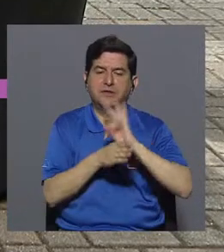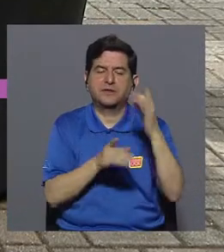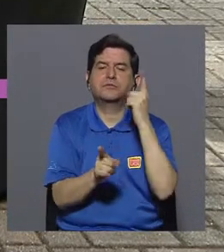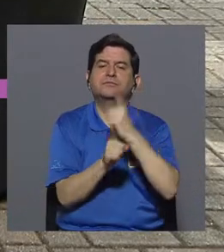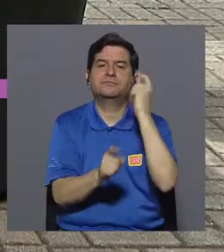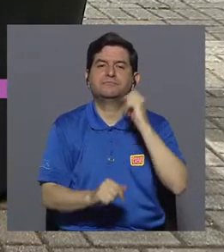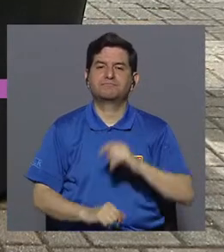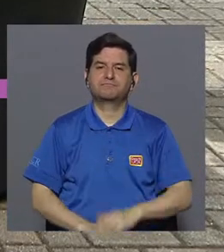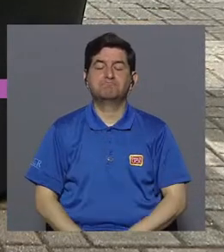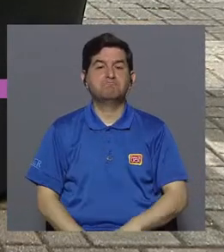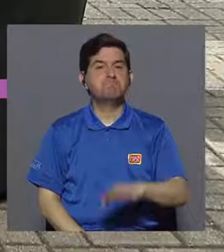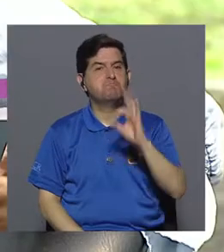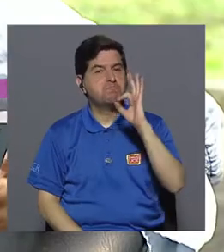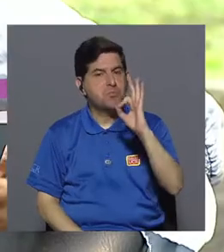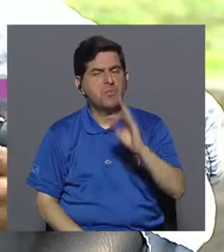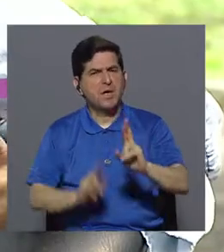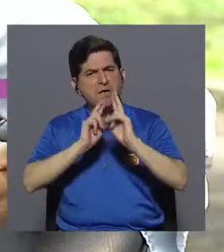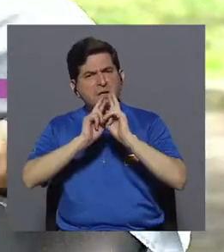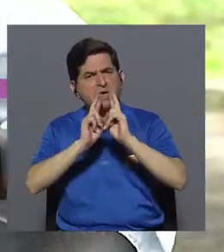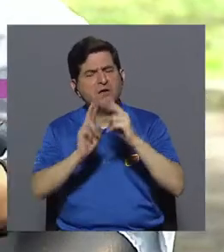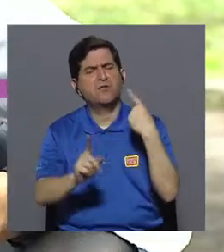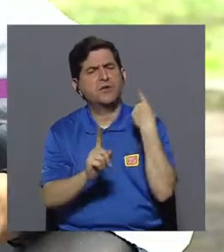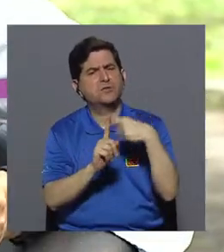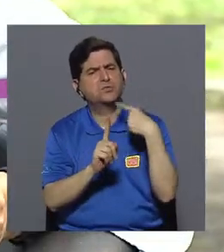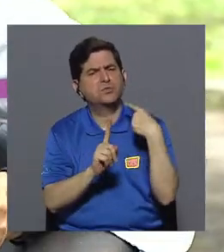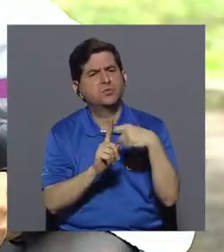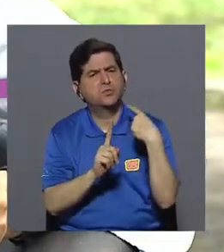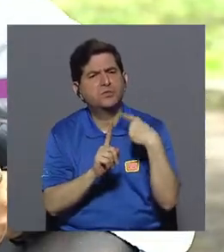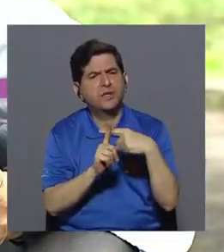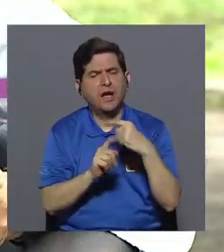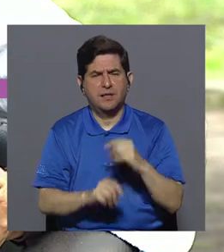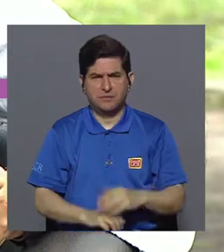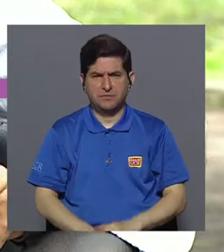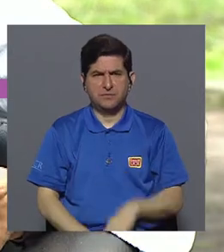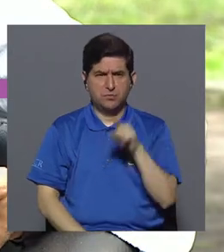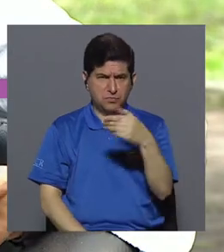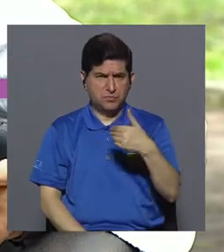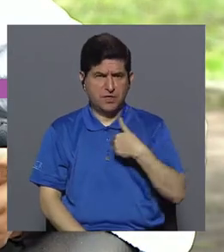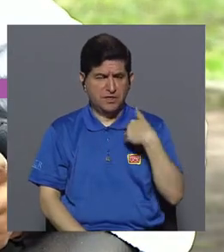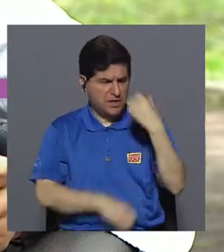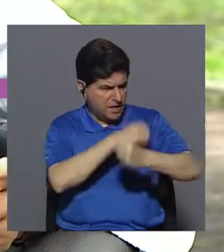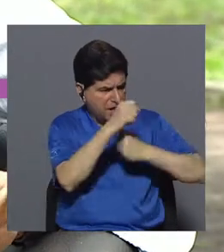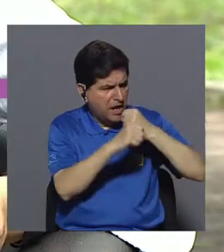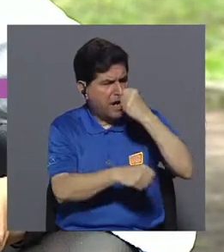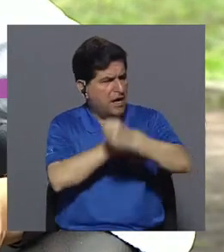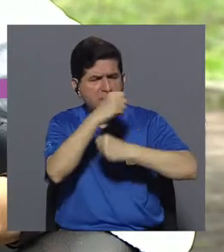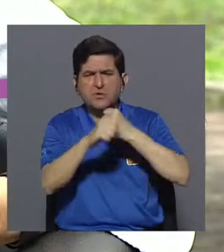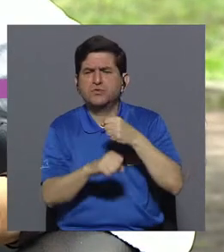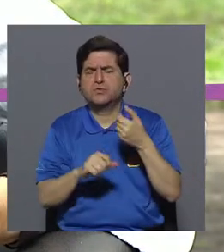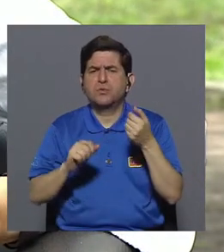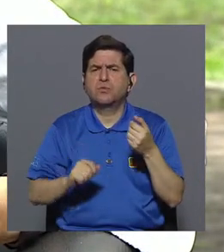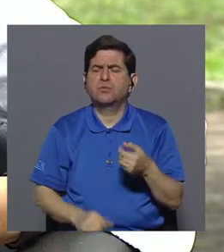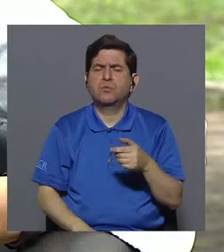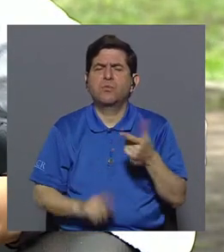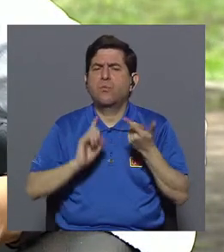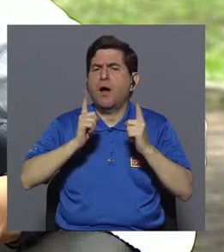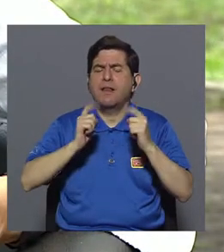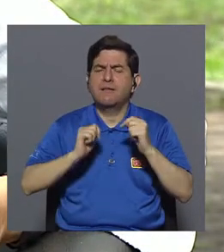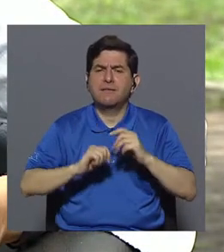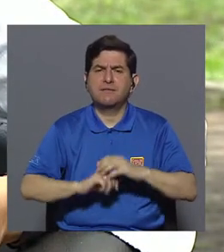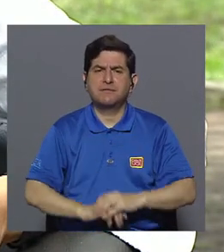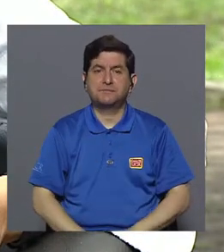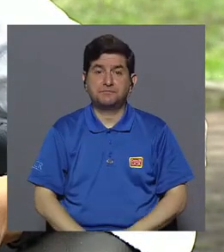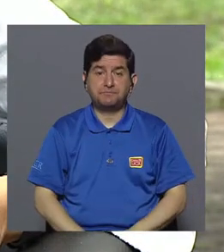tratamiento adecuado. Muy bien. ¿Qué resultados positivos, eh, Mariel, han tenido en estos años? Este,